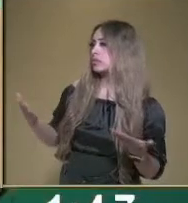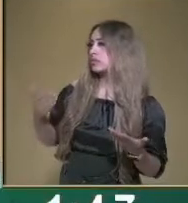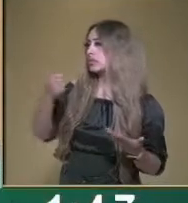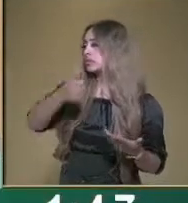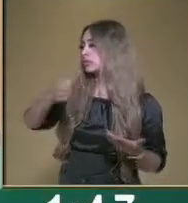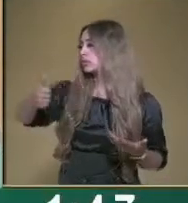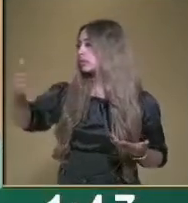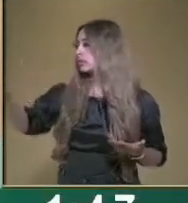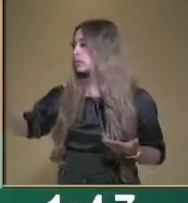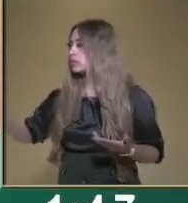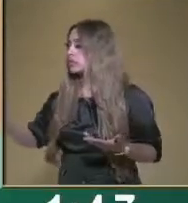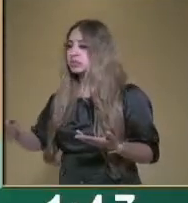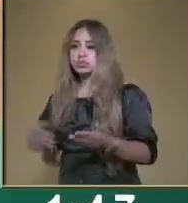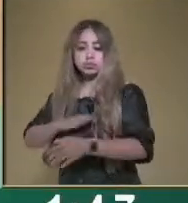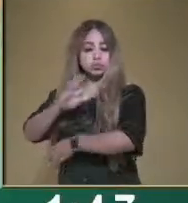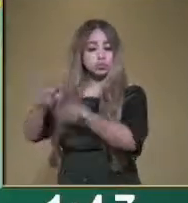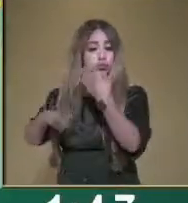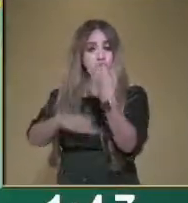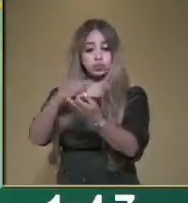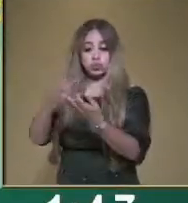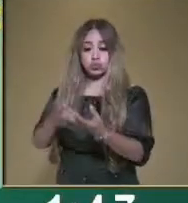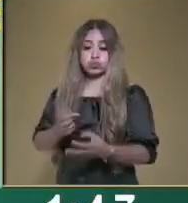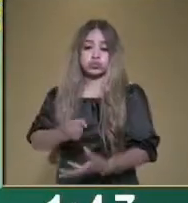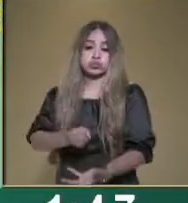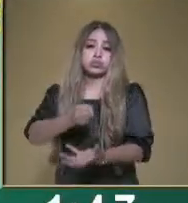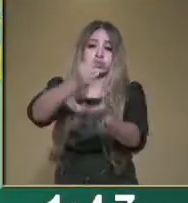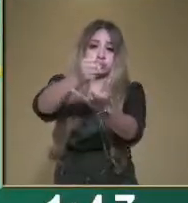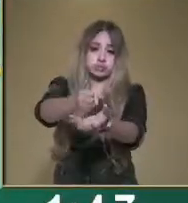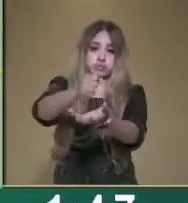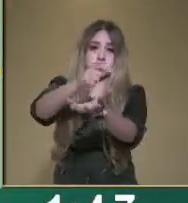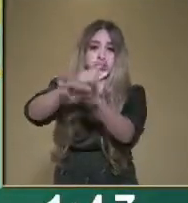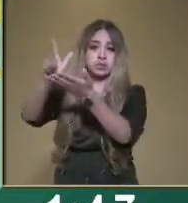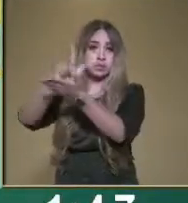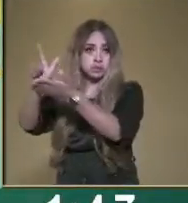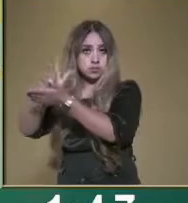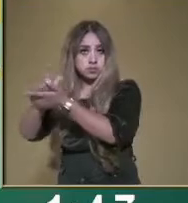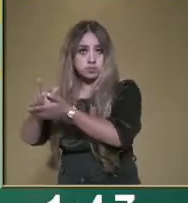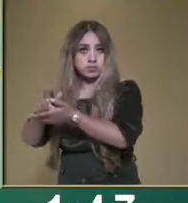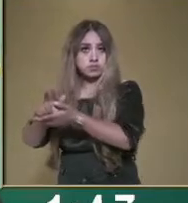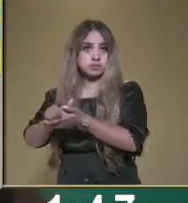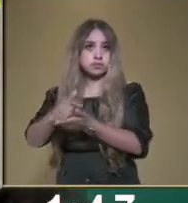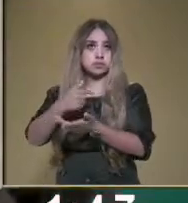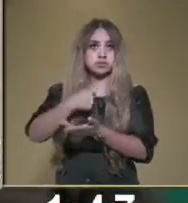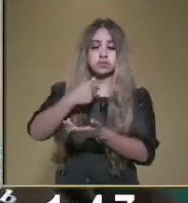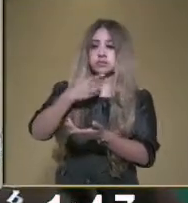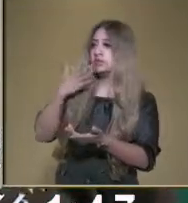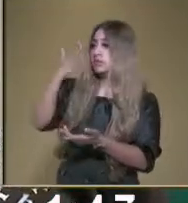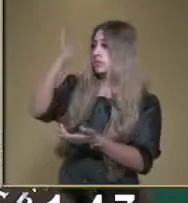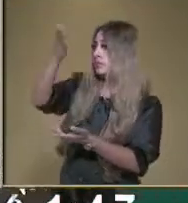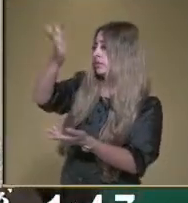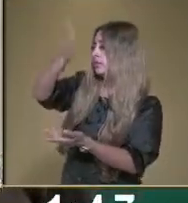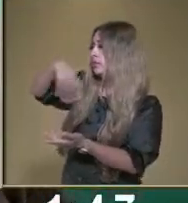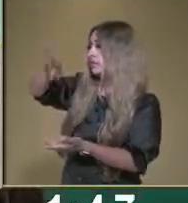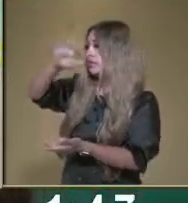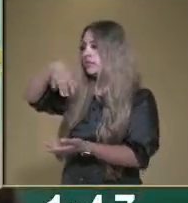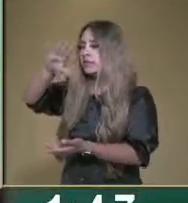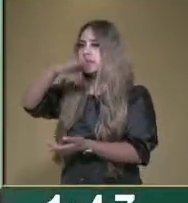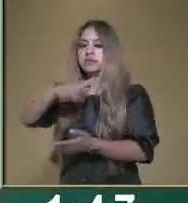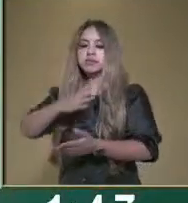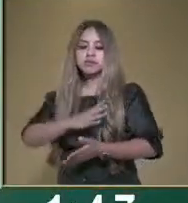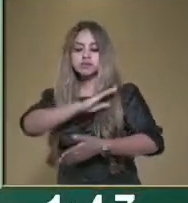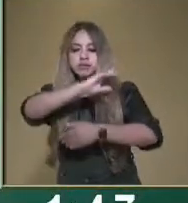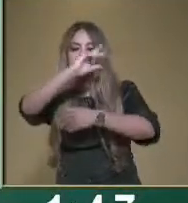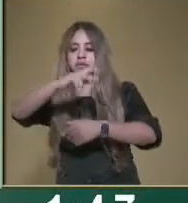todo nuestro kit de limpieza y todos seremos diferentes. Iré en busca de la princesa para decir que mi pueblo